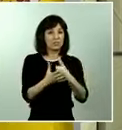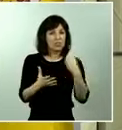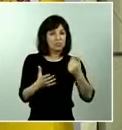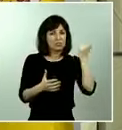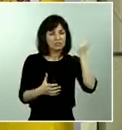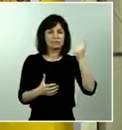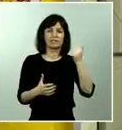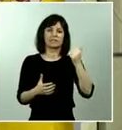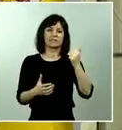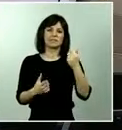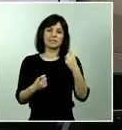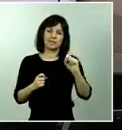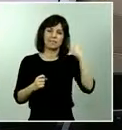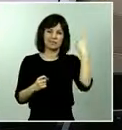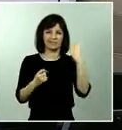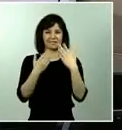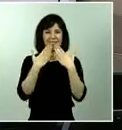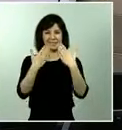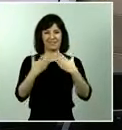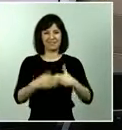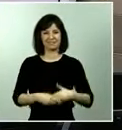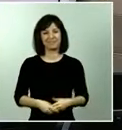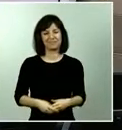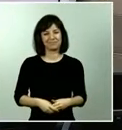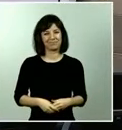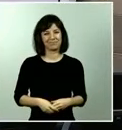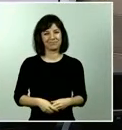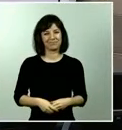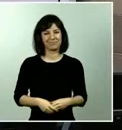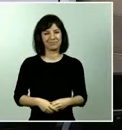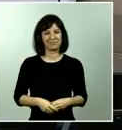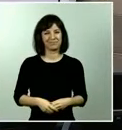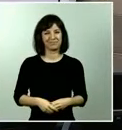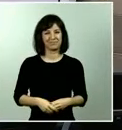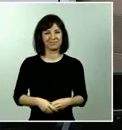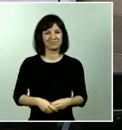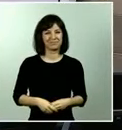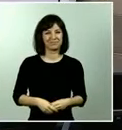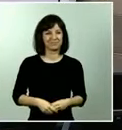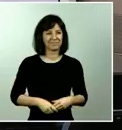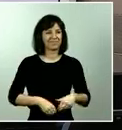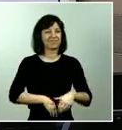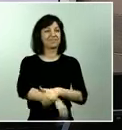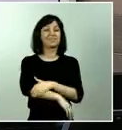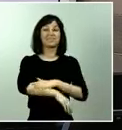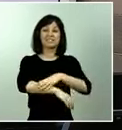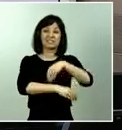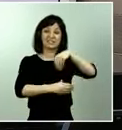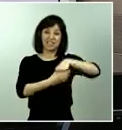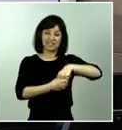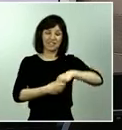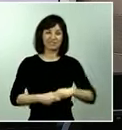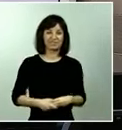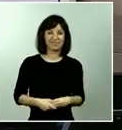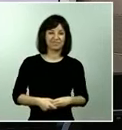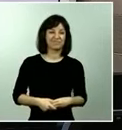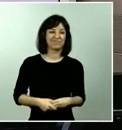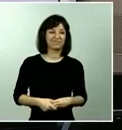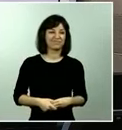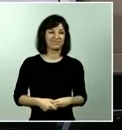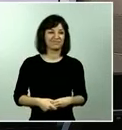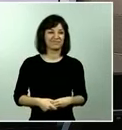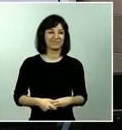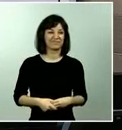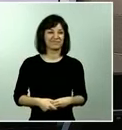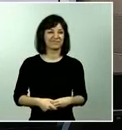Muchas gracias a todos. Ministro de Defensa. Muchas gracias, ministro. Perdón. Muchas gracias, ministro.